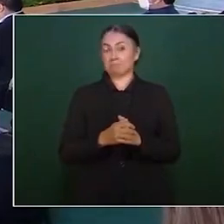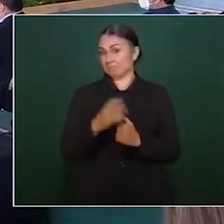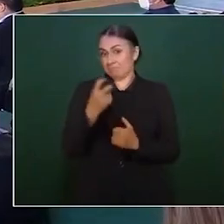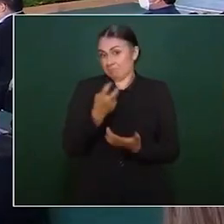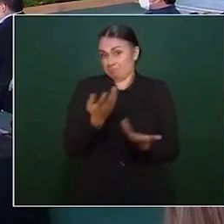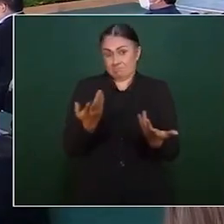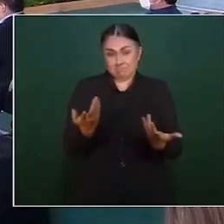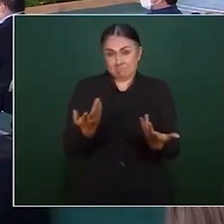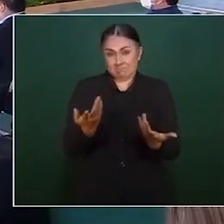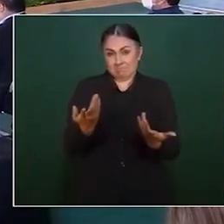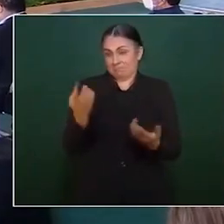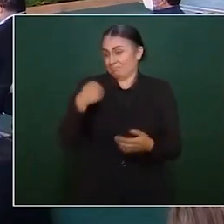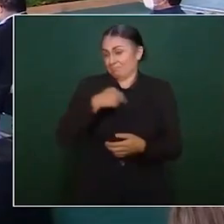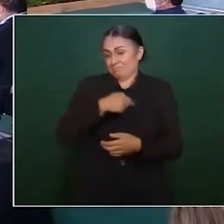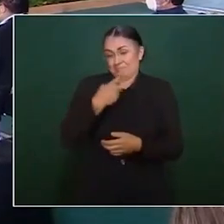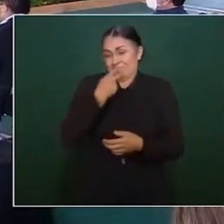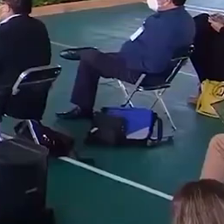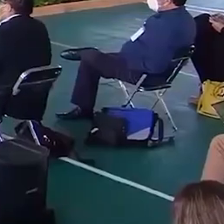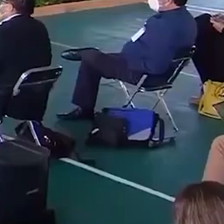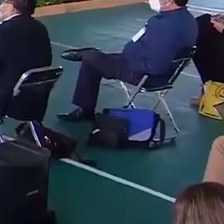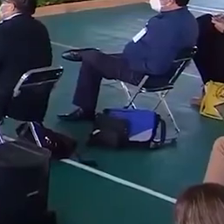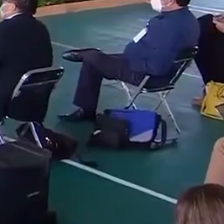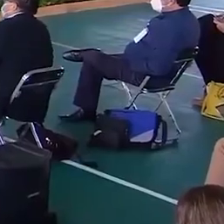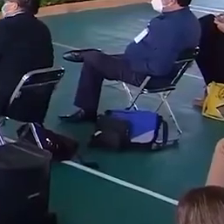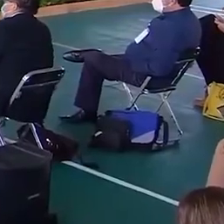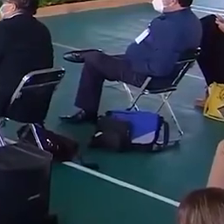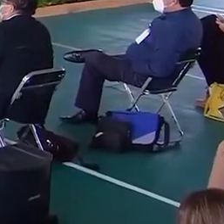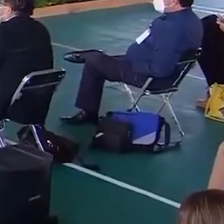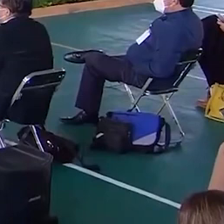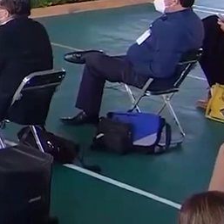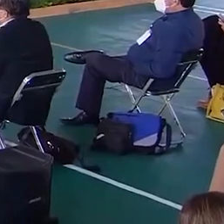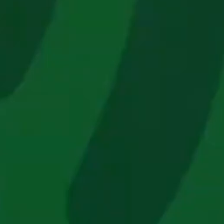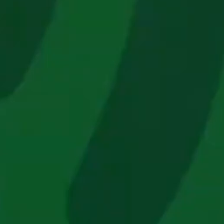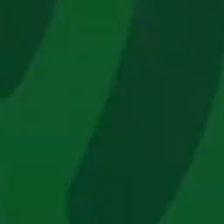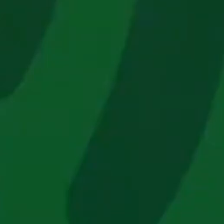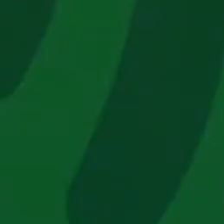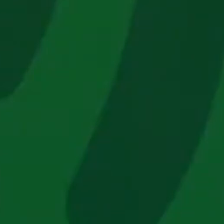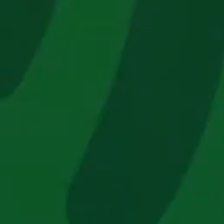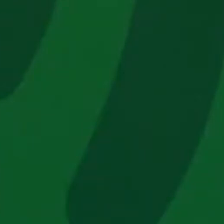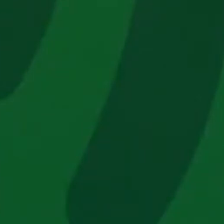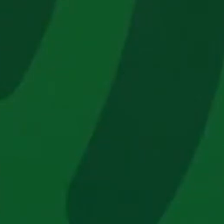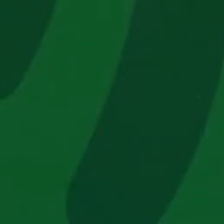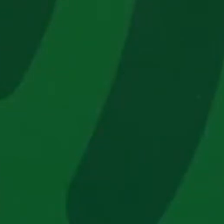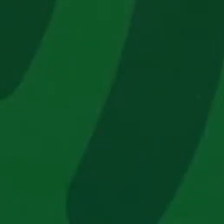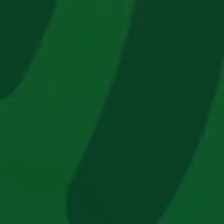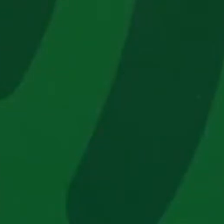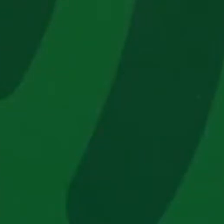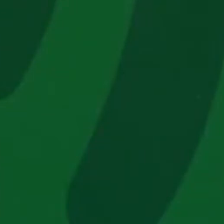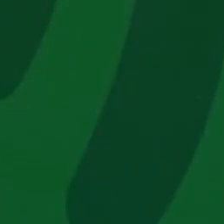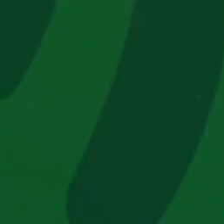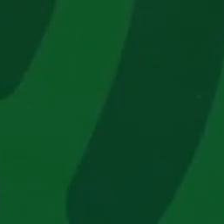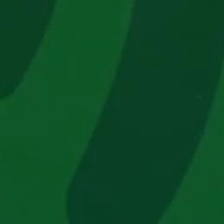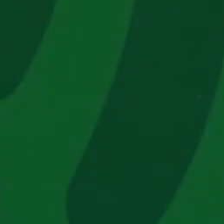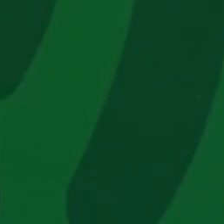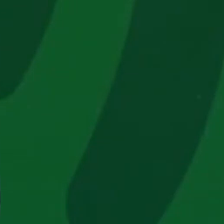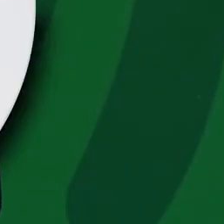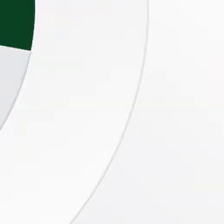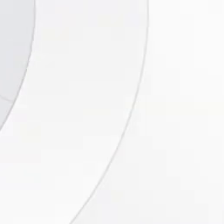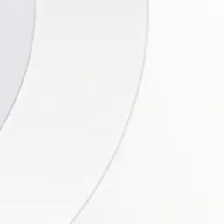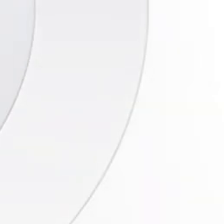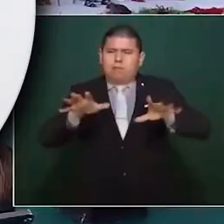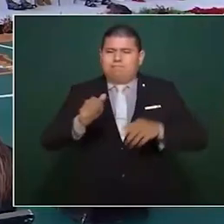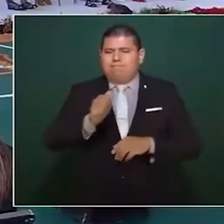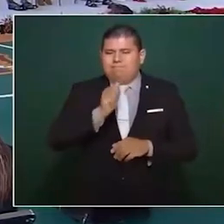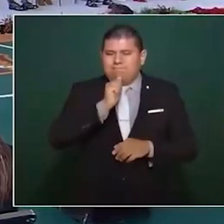Así, coloquialmente, es como decir, la misma gata, nada más que revolcada.